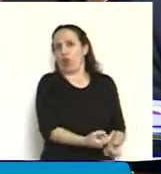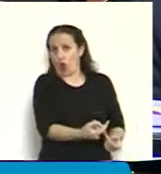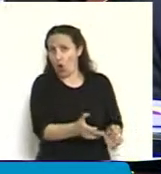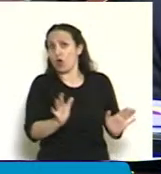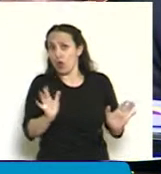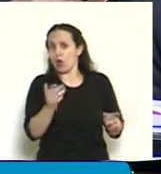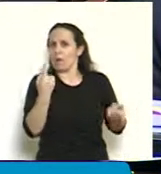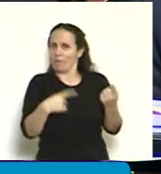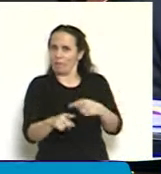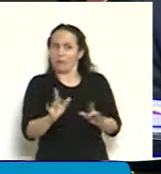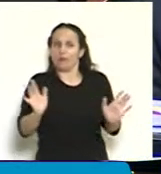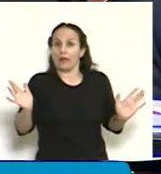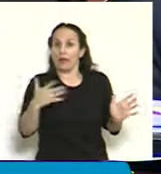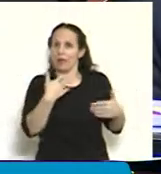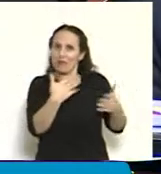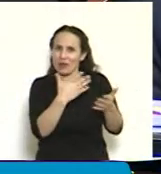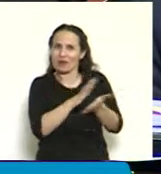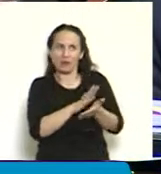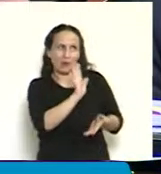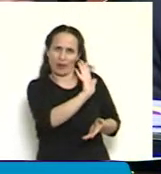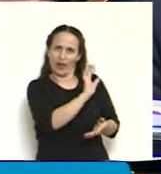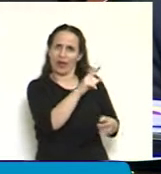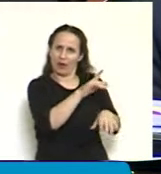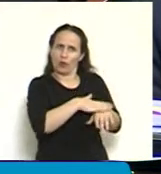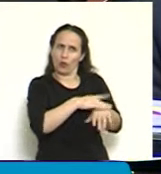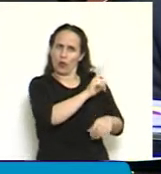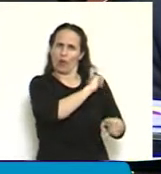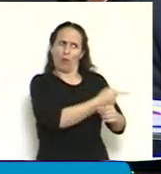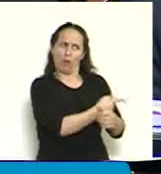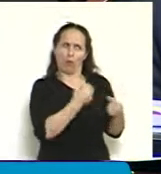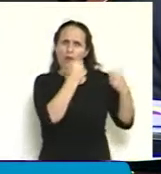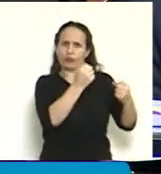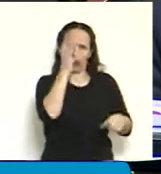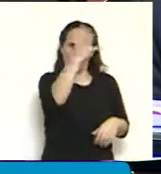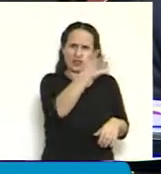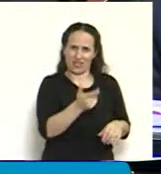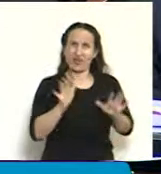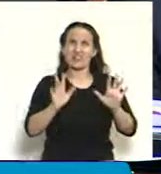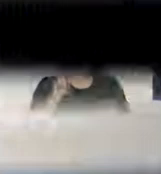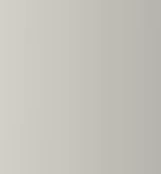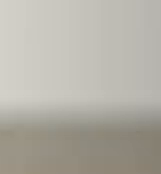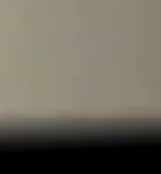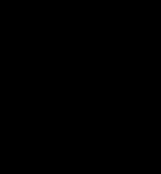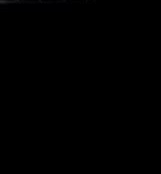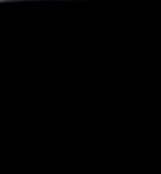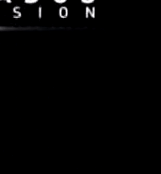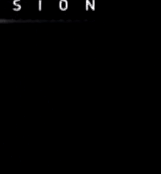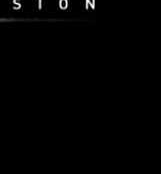la barbaridad de la concentración de poder con la que hemos convivido durante 12 años. Nada más, presidente. Muy bien.